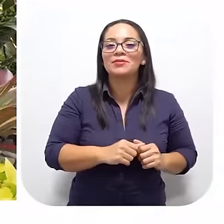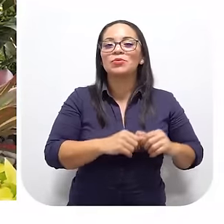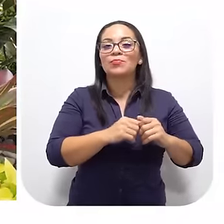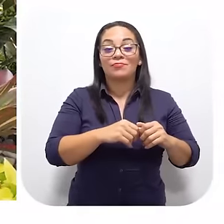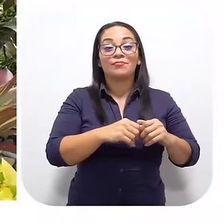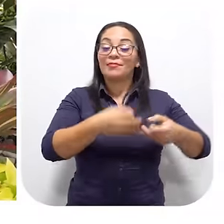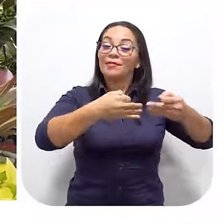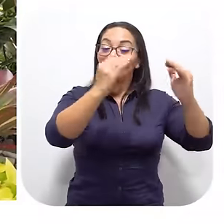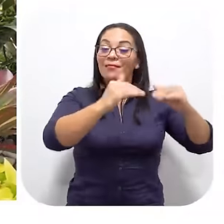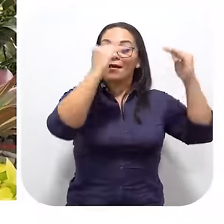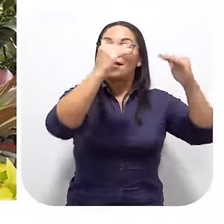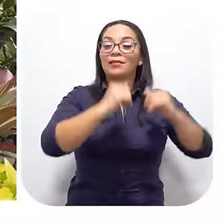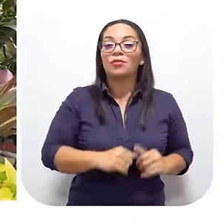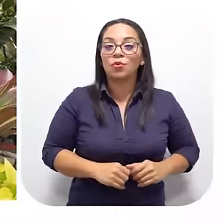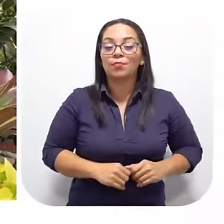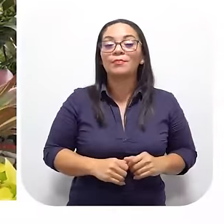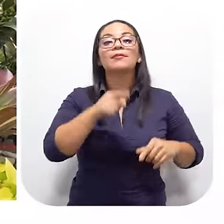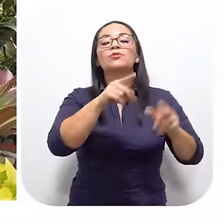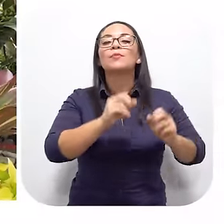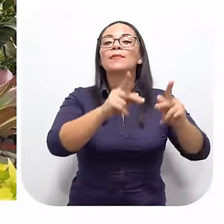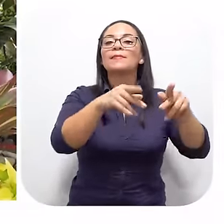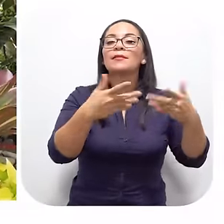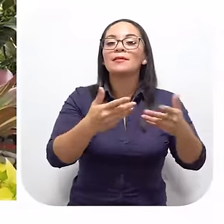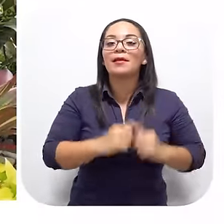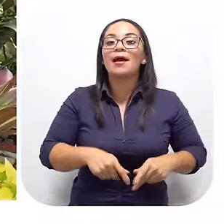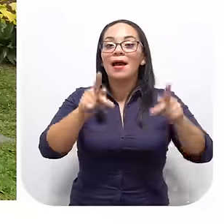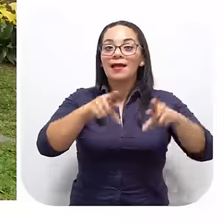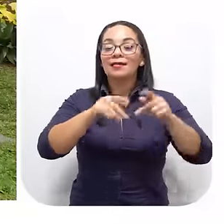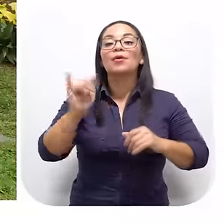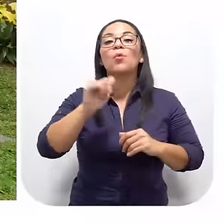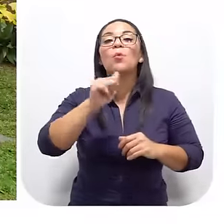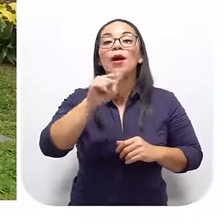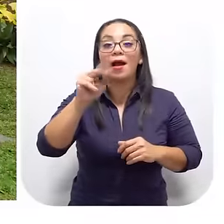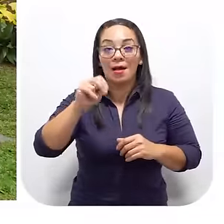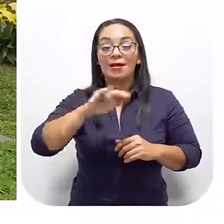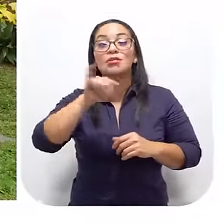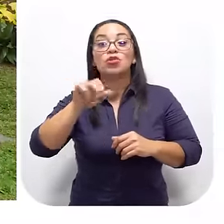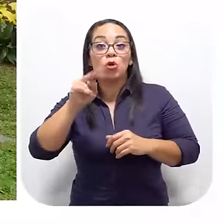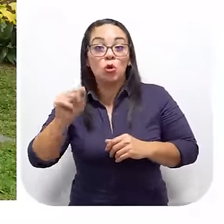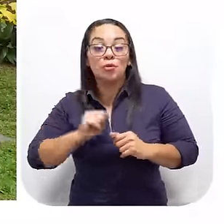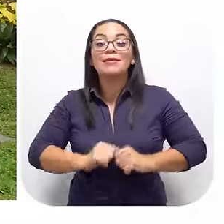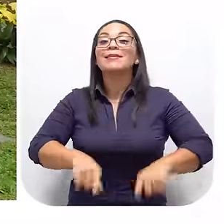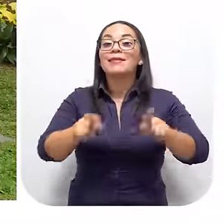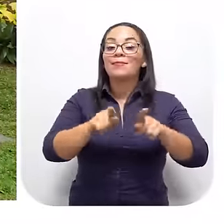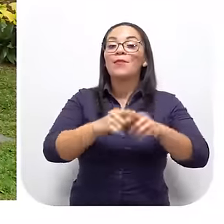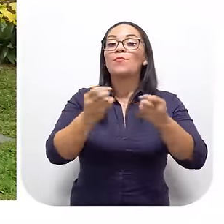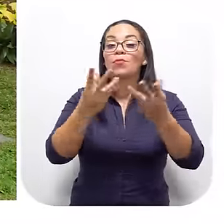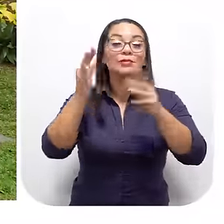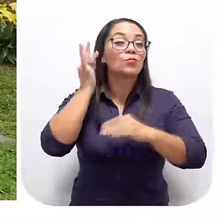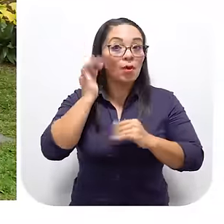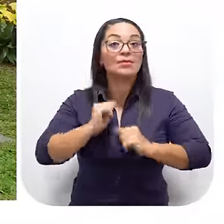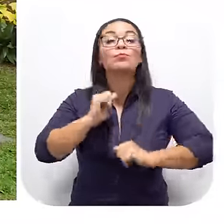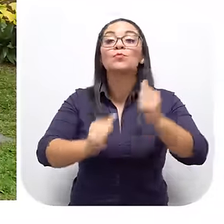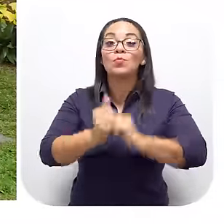Esos servicios A un nivel De calidad Alto Y que le va a permitir A gente como Don Alan Y Don Johnny Y a la